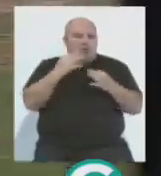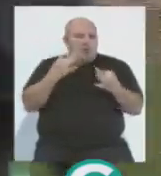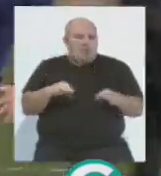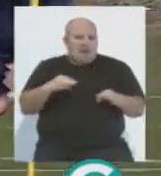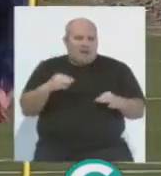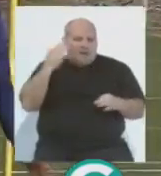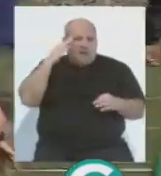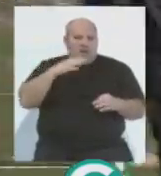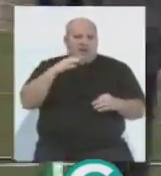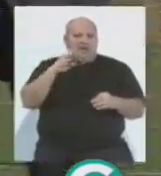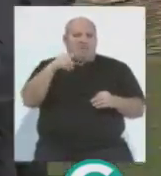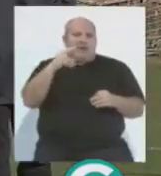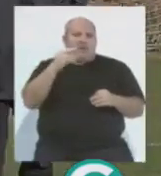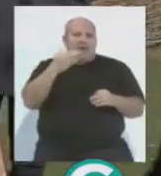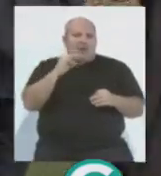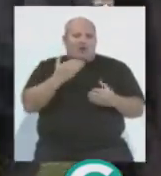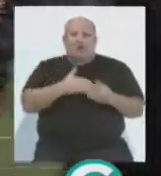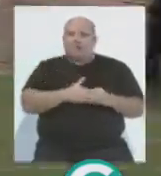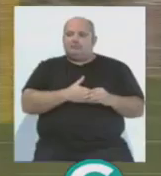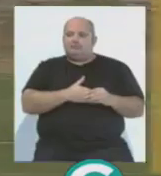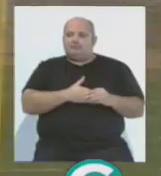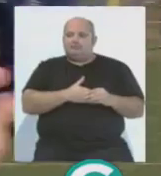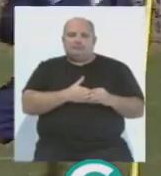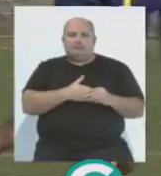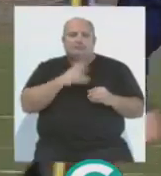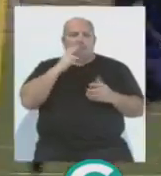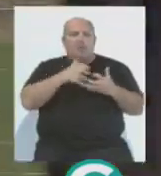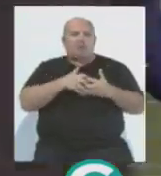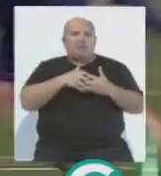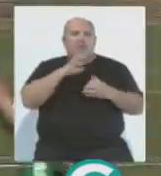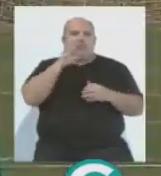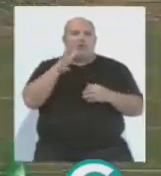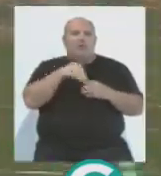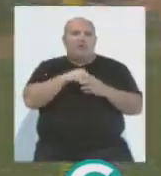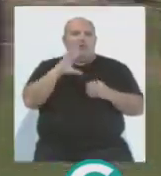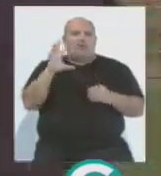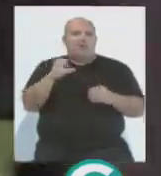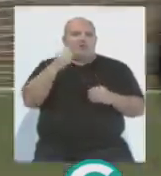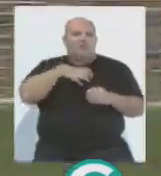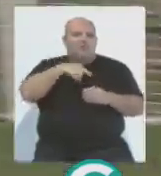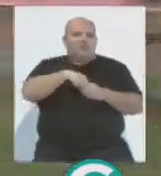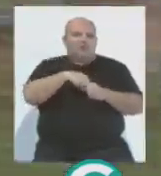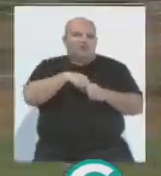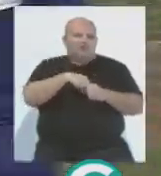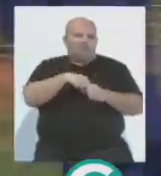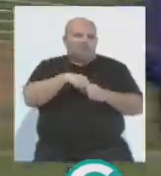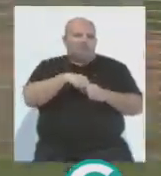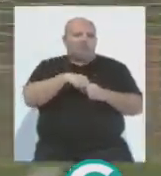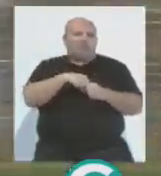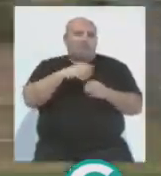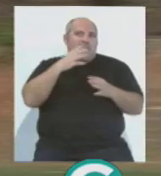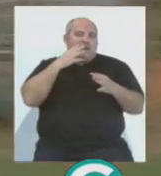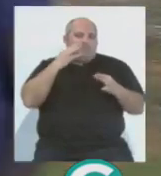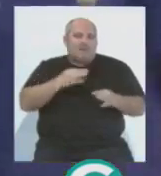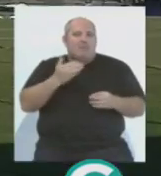Vemos también a Mario Barco. Ahora la lucha por conseguir un puesto de titular es realmente